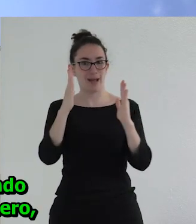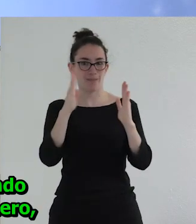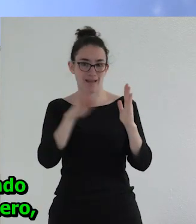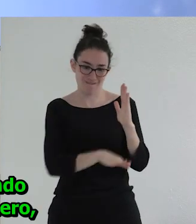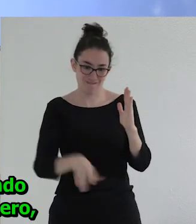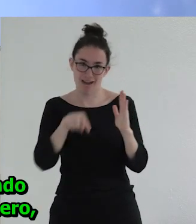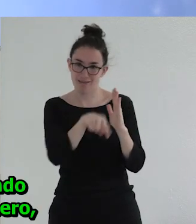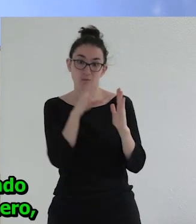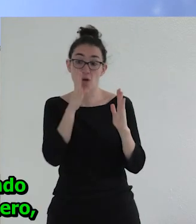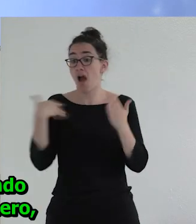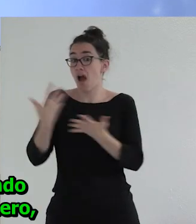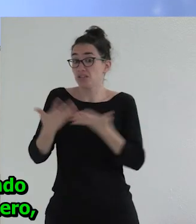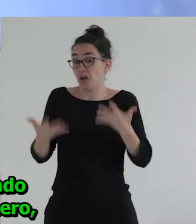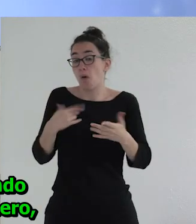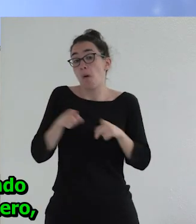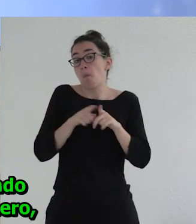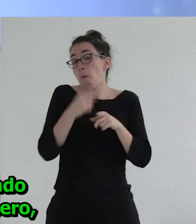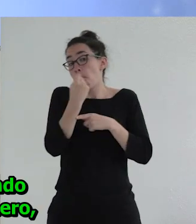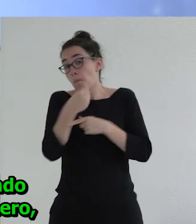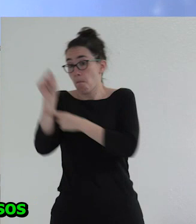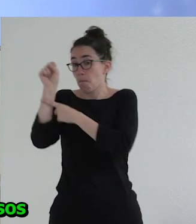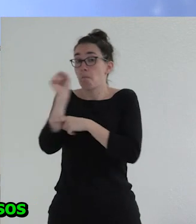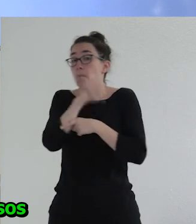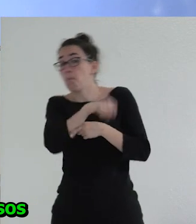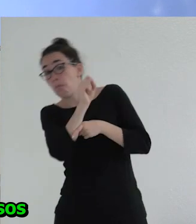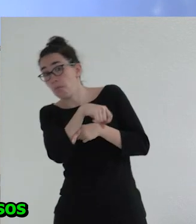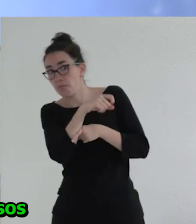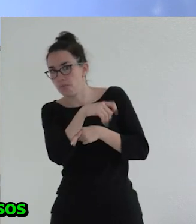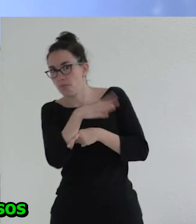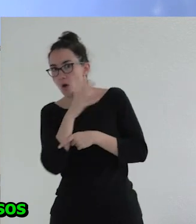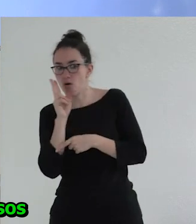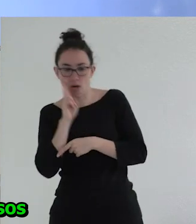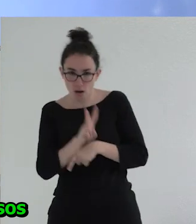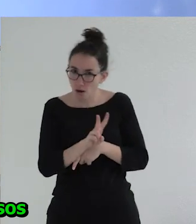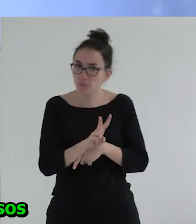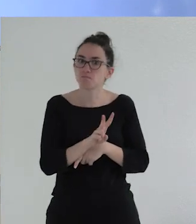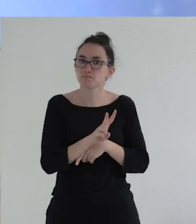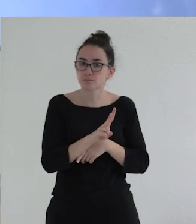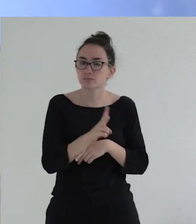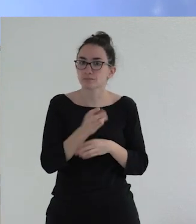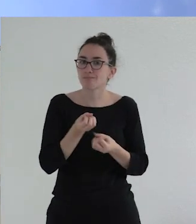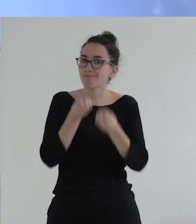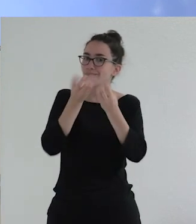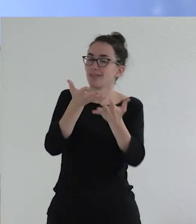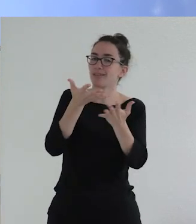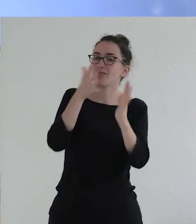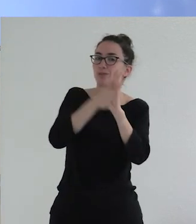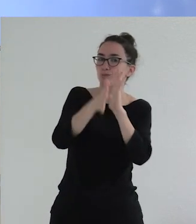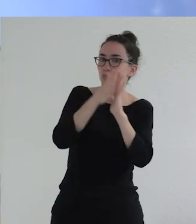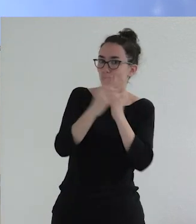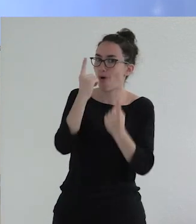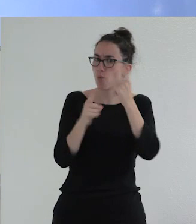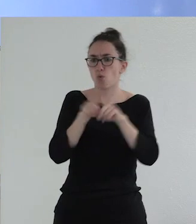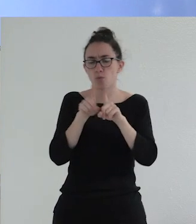particularmente mirando cómo operaba la normatividad de género y que de pronto hay algunos discursos que nos propongan elevar ese